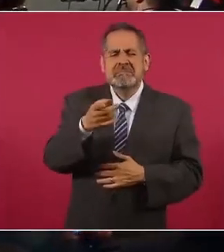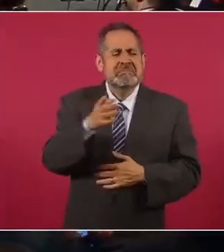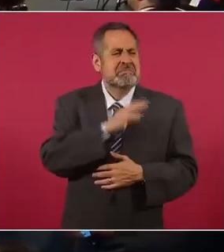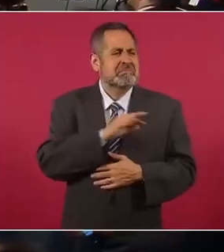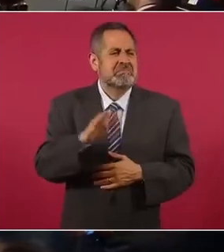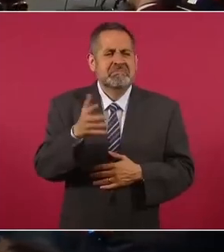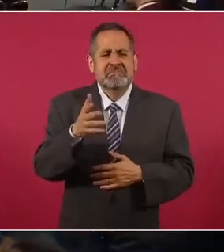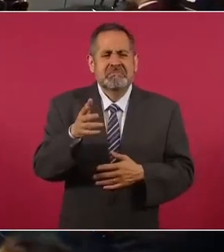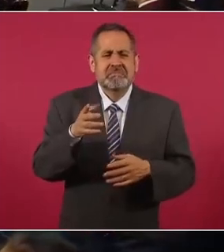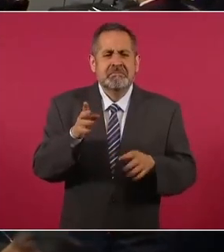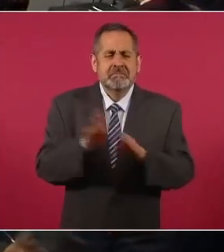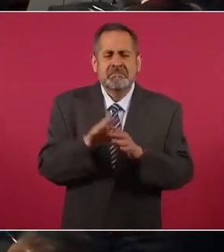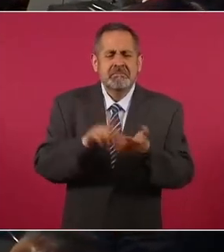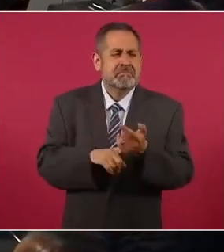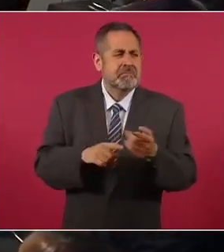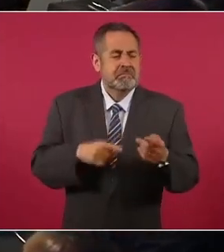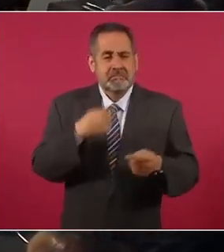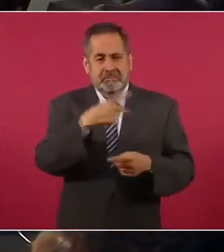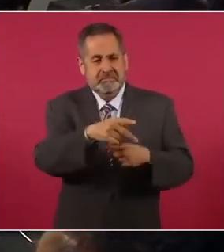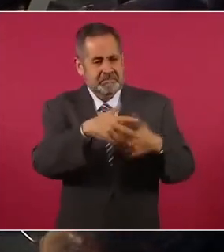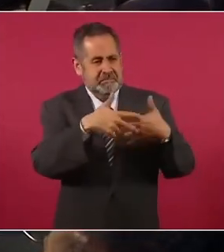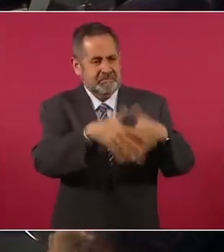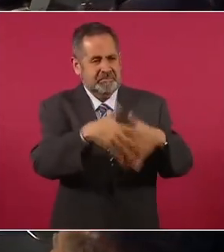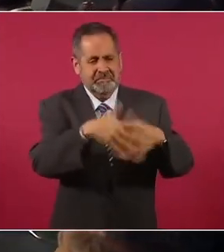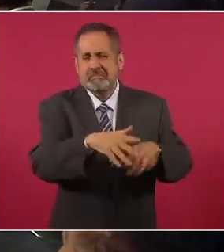equivalía a su marcha,